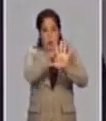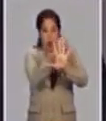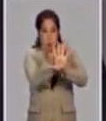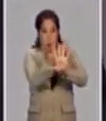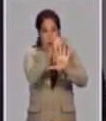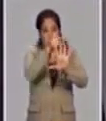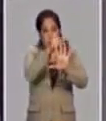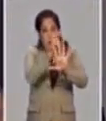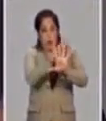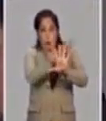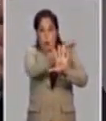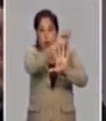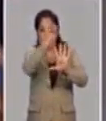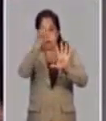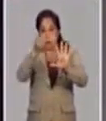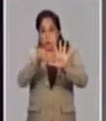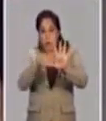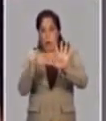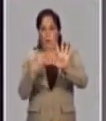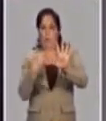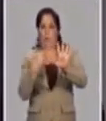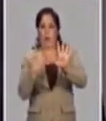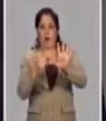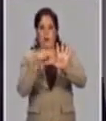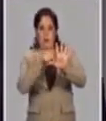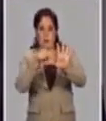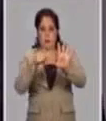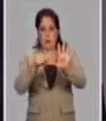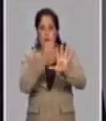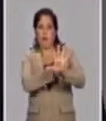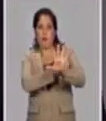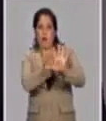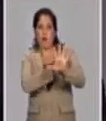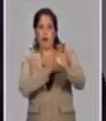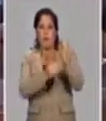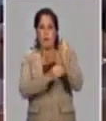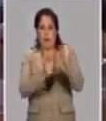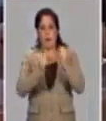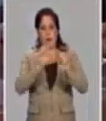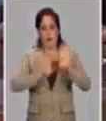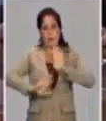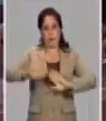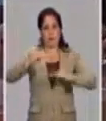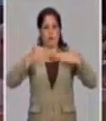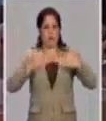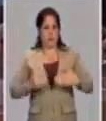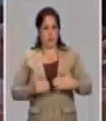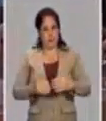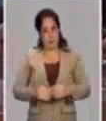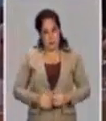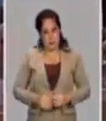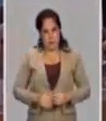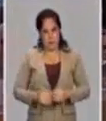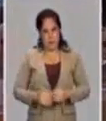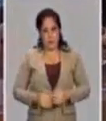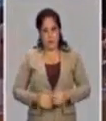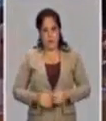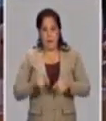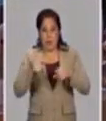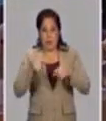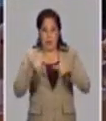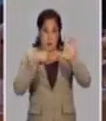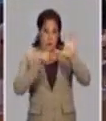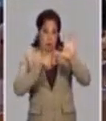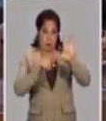Soberana 01, espero que se va a desarrollar como una vacuna de refuerzo. Vacuna de refuerzo que será